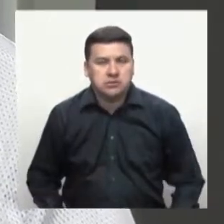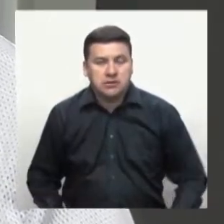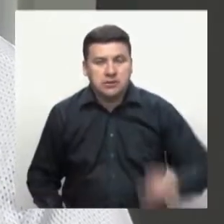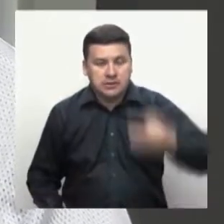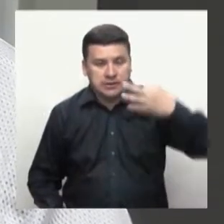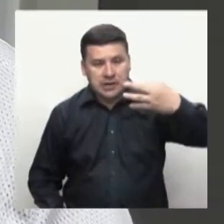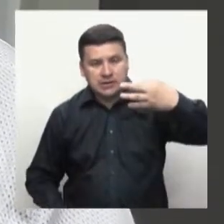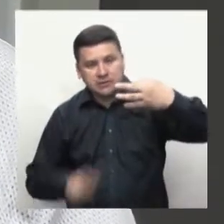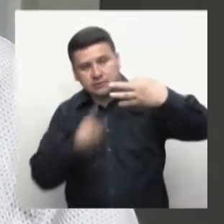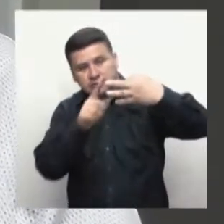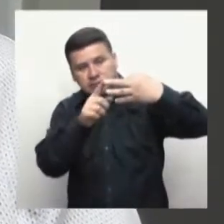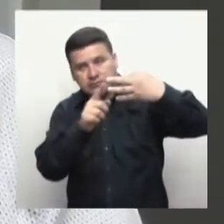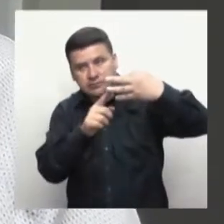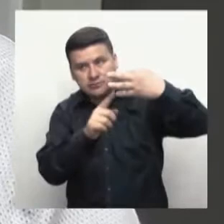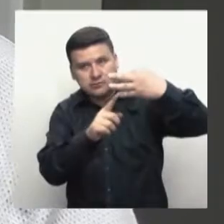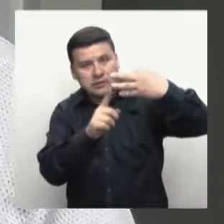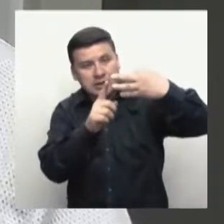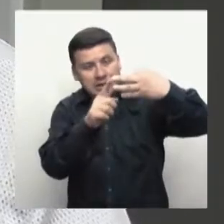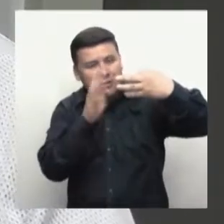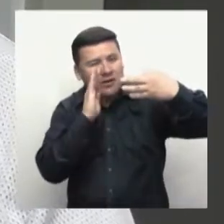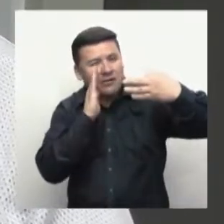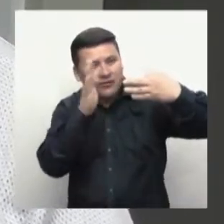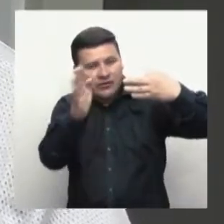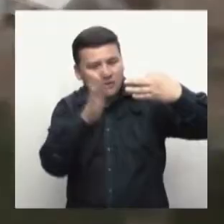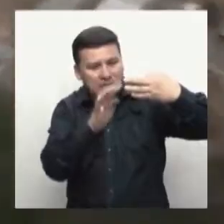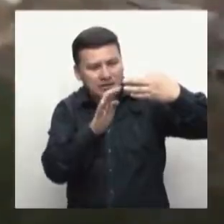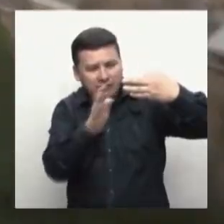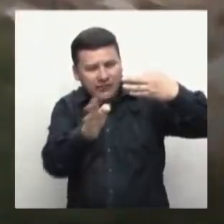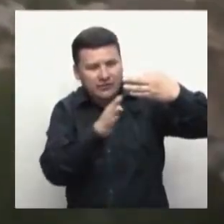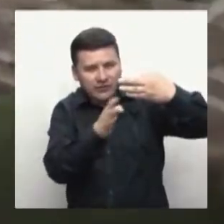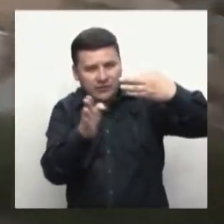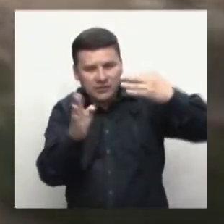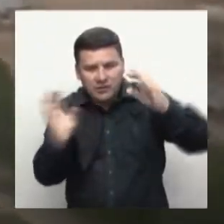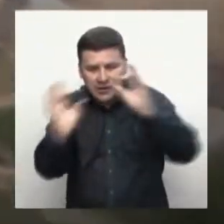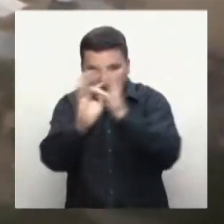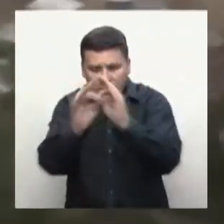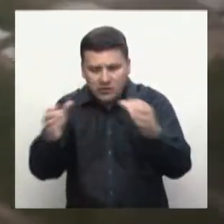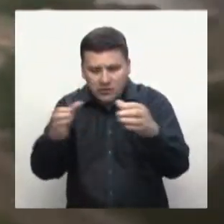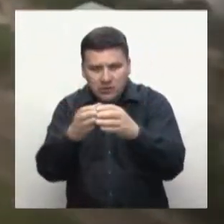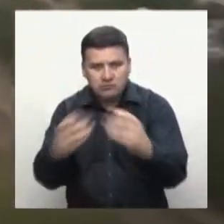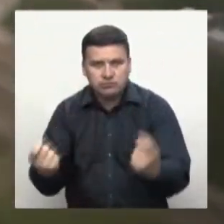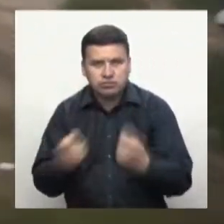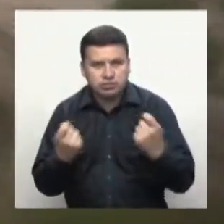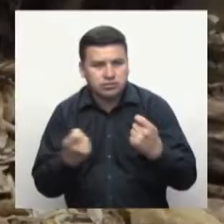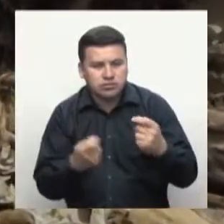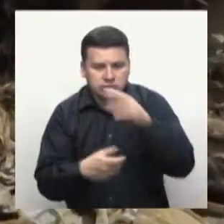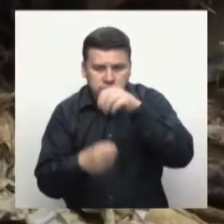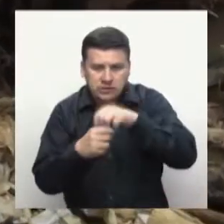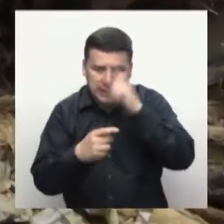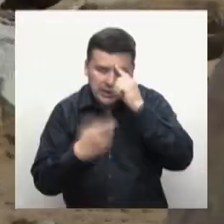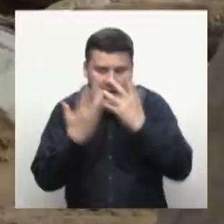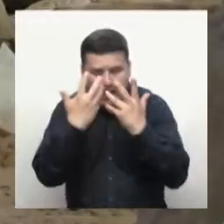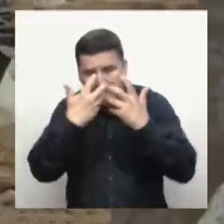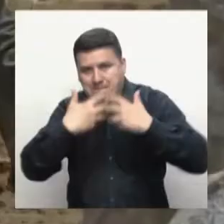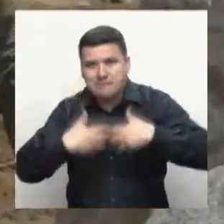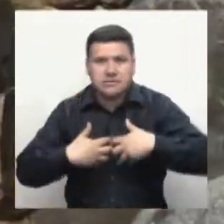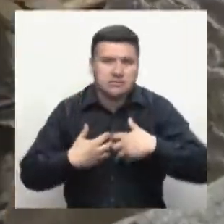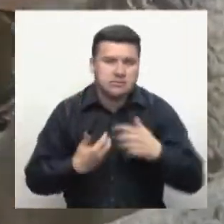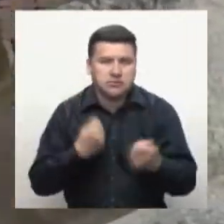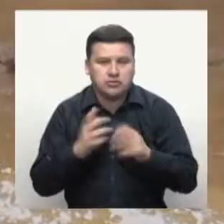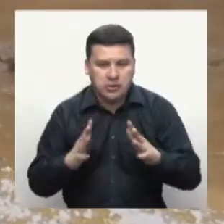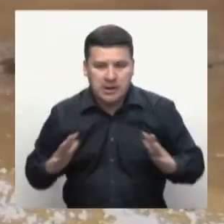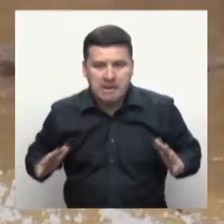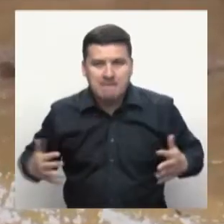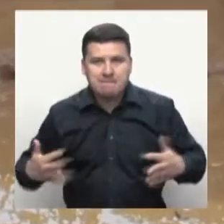la reconstrucción y a fomentar la empresa en Mocoa, sobre todo enfocado en todas las